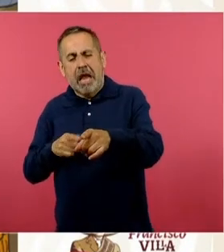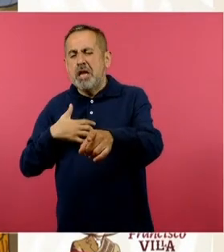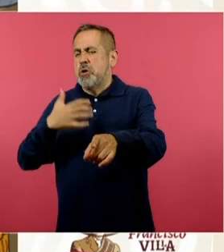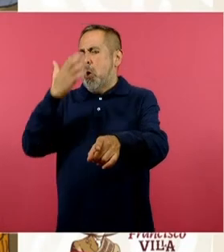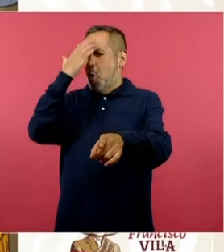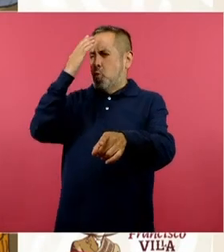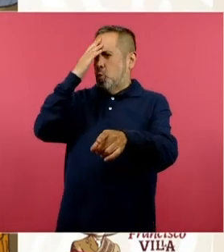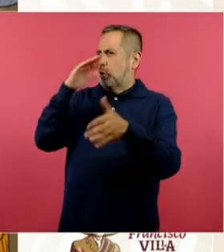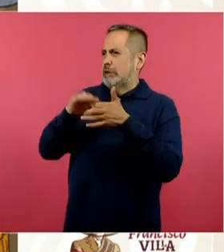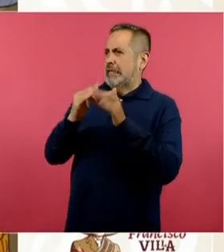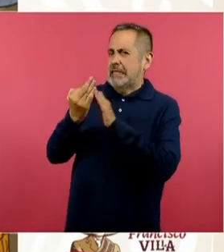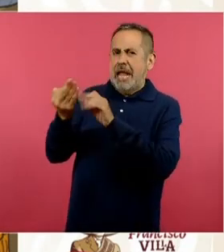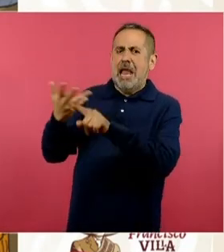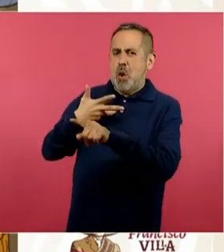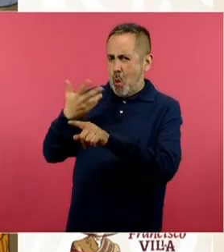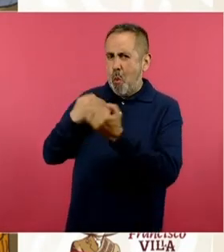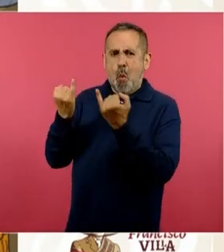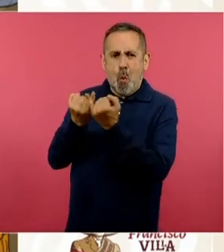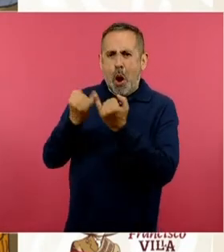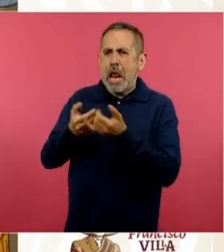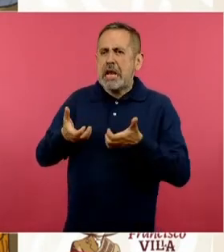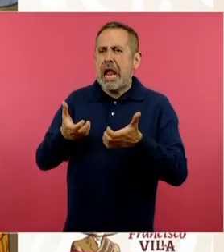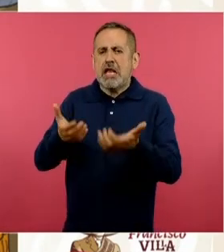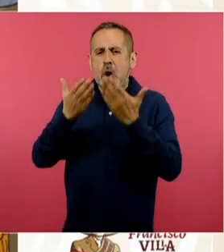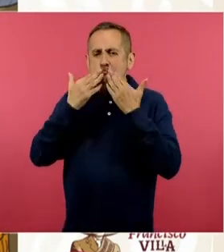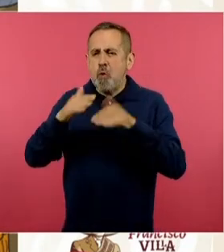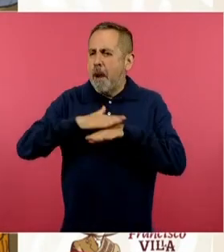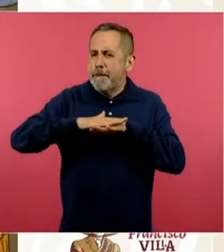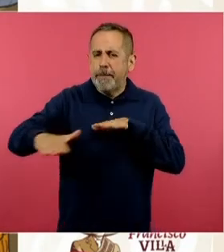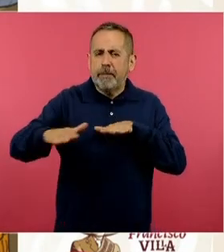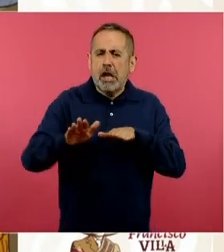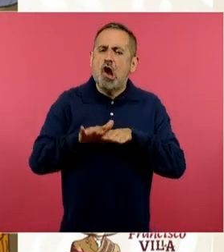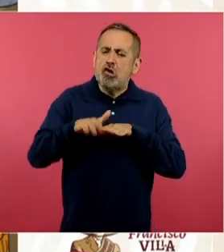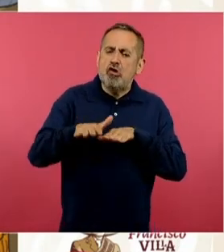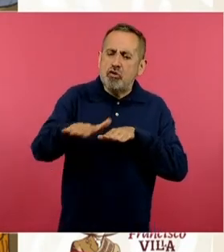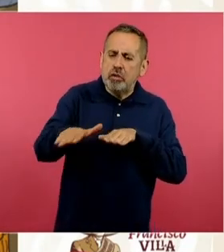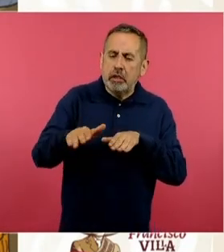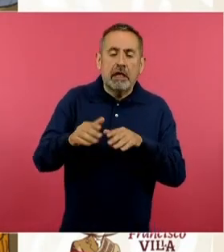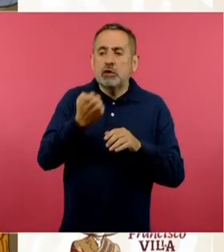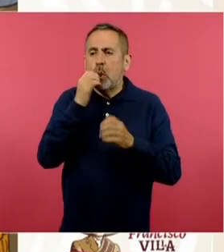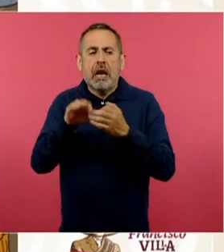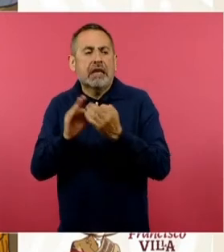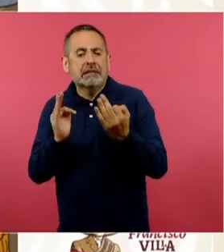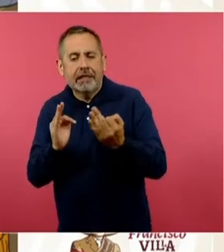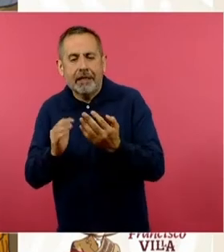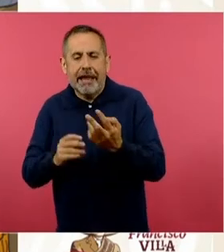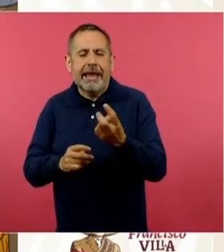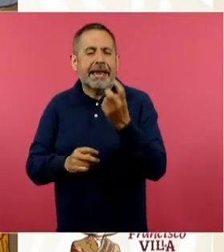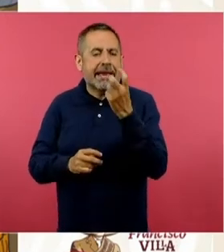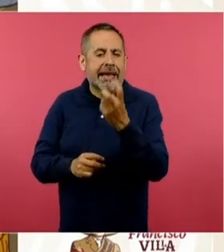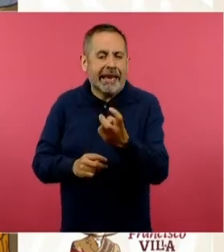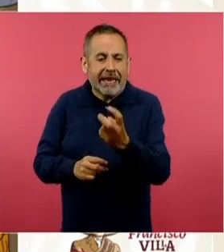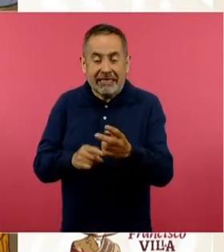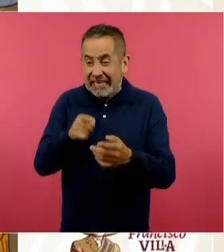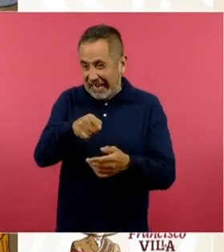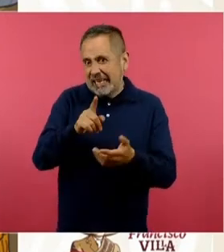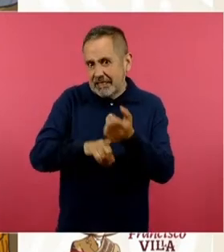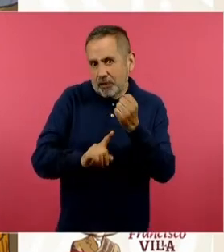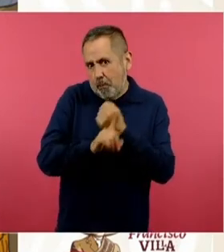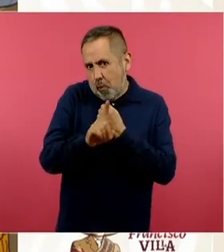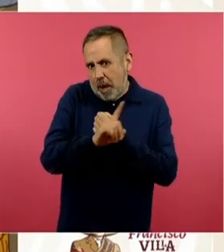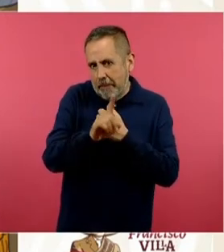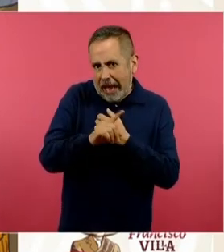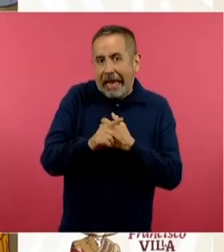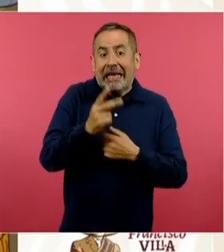tengo una calle parecida cerca de mi casa o hay una calle parecida cerca de mi escuela, la razón es porque es una situación problemática,